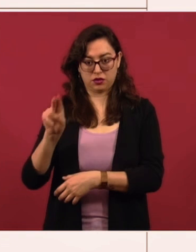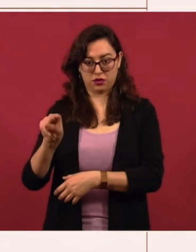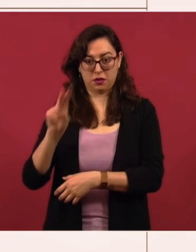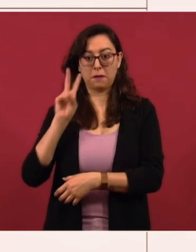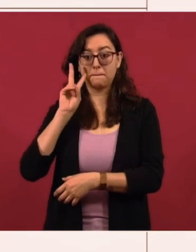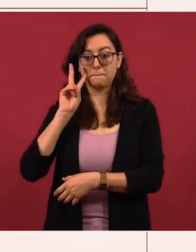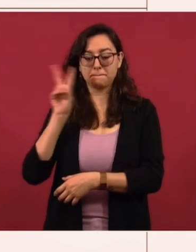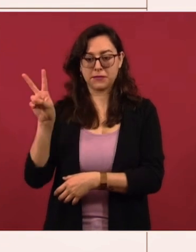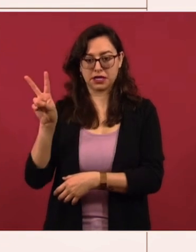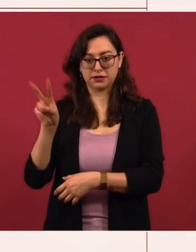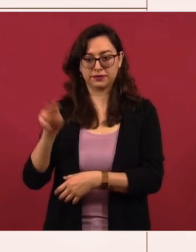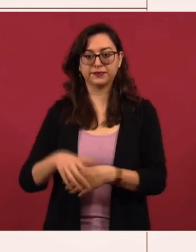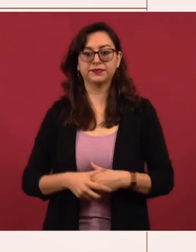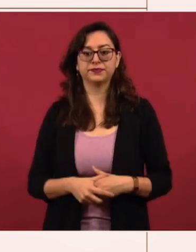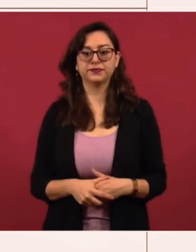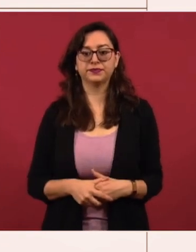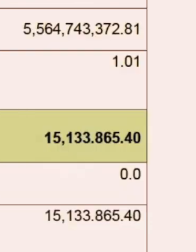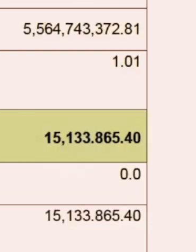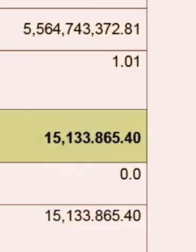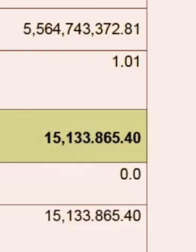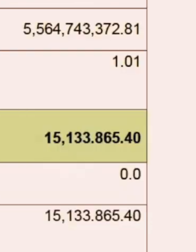esta es la judicatura.